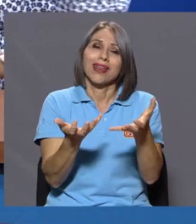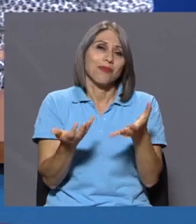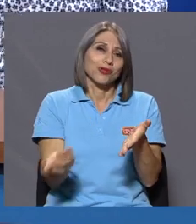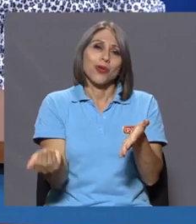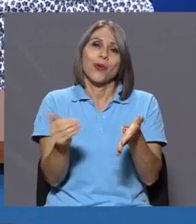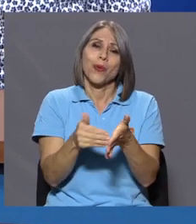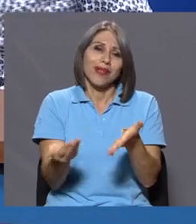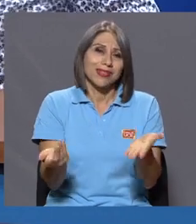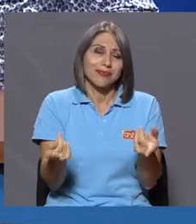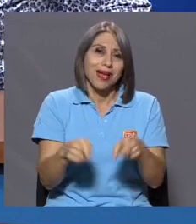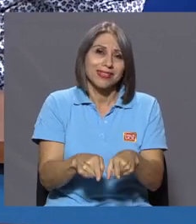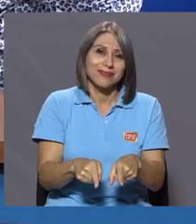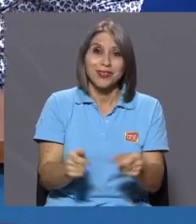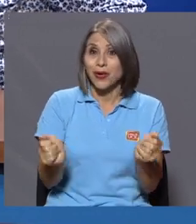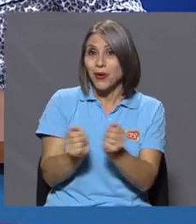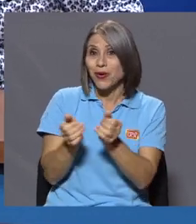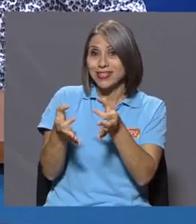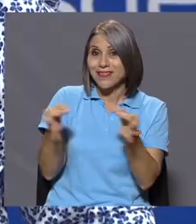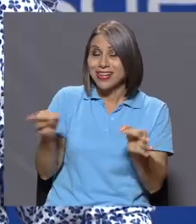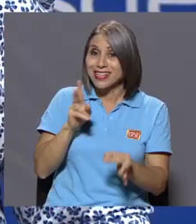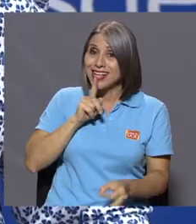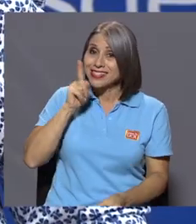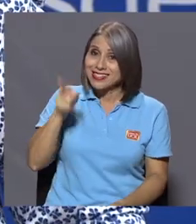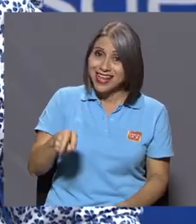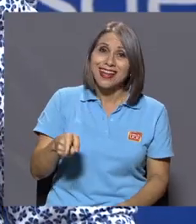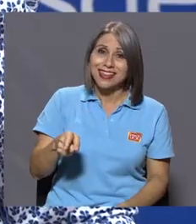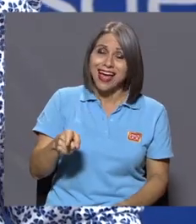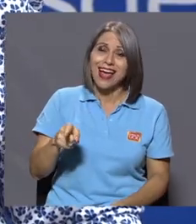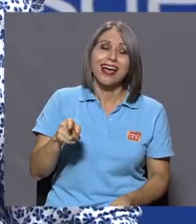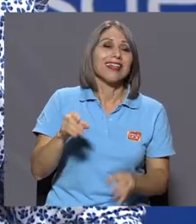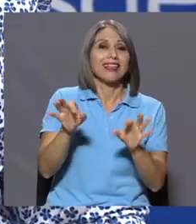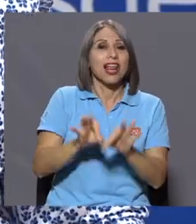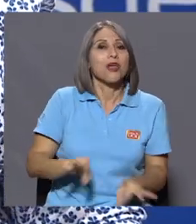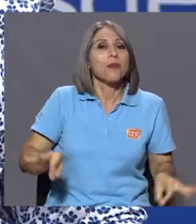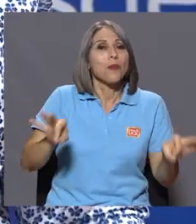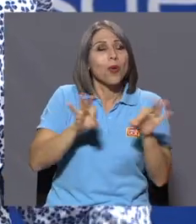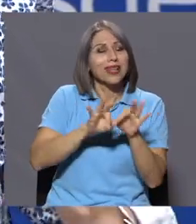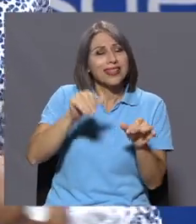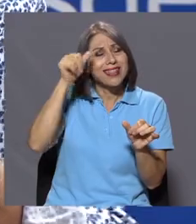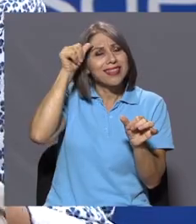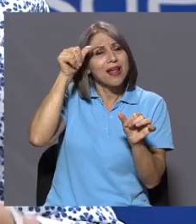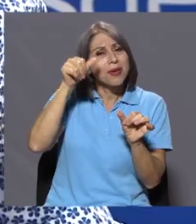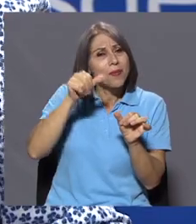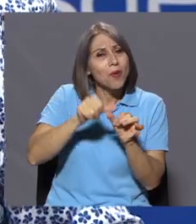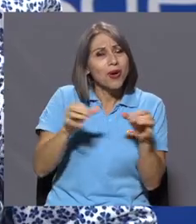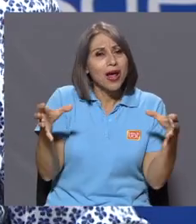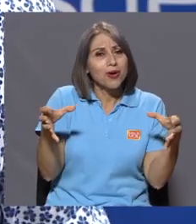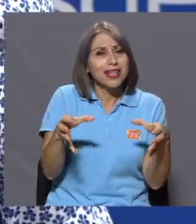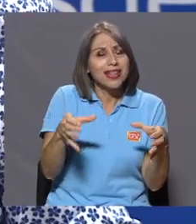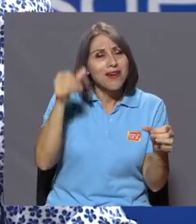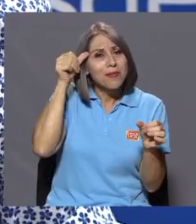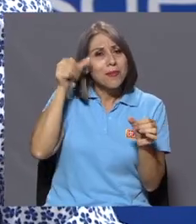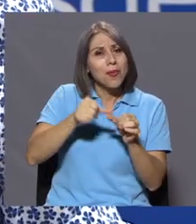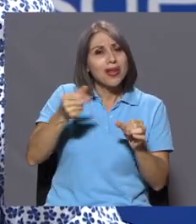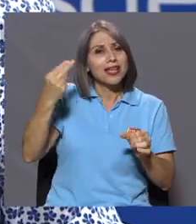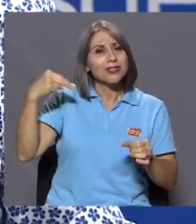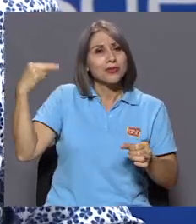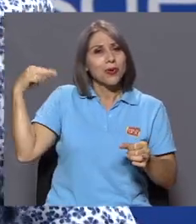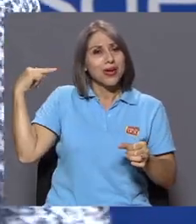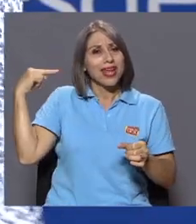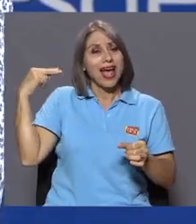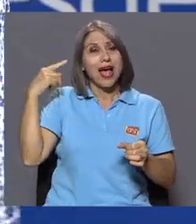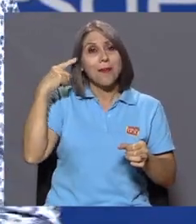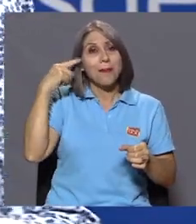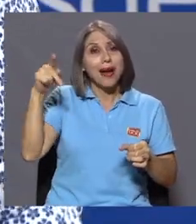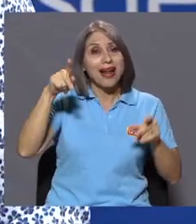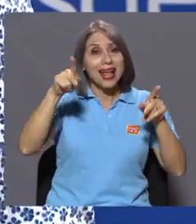suceder. Muy bien, y con esta frase tan cierta sobre la importancia de la memoria colectiva y de la memoria histórica para el ser humano